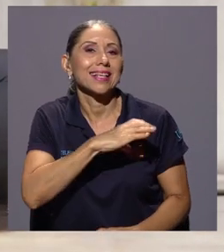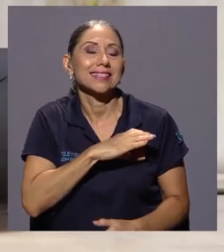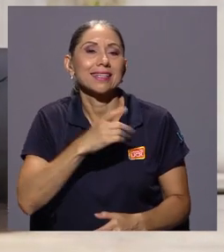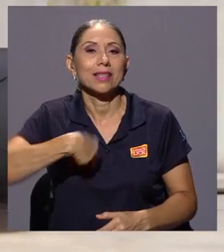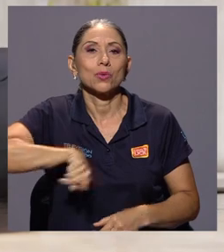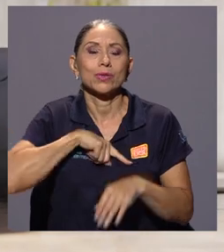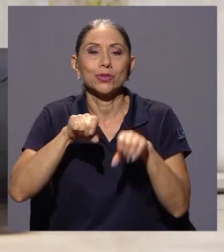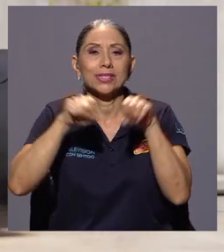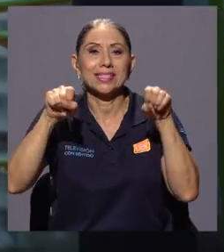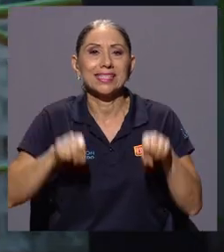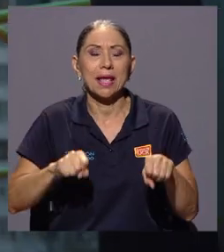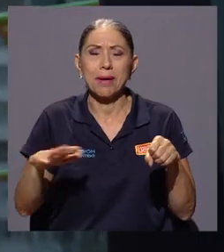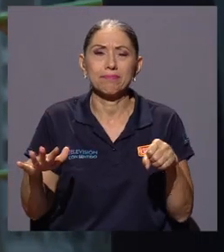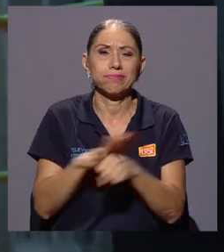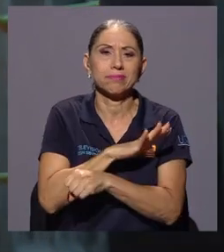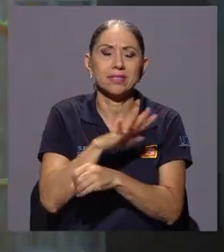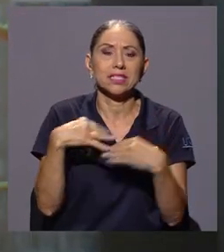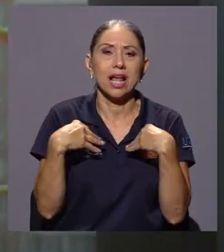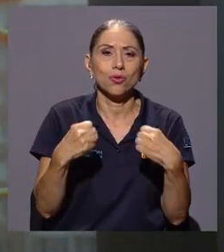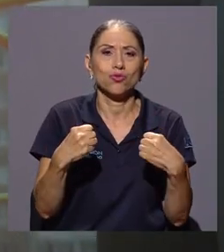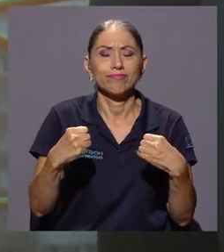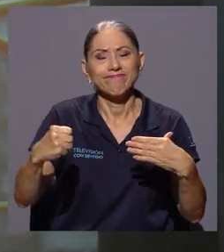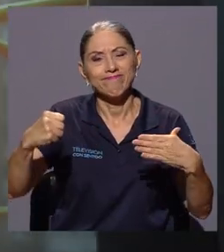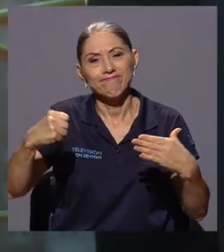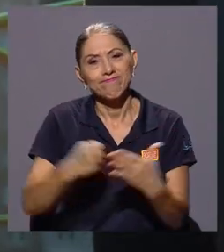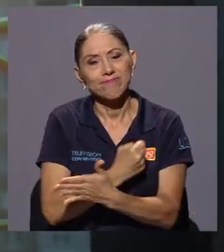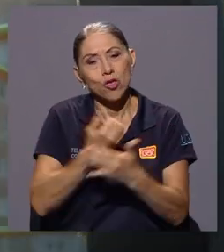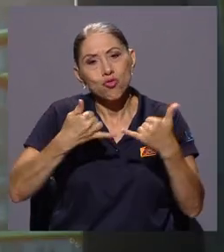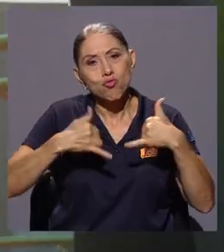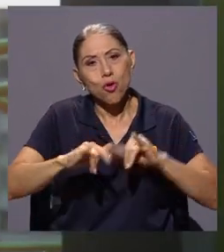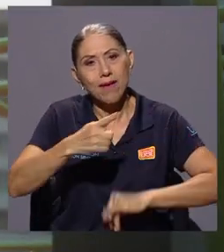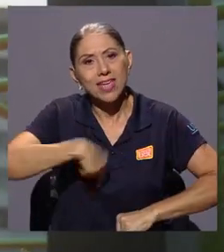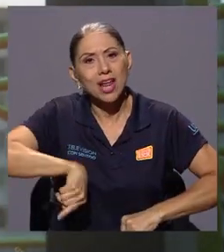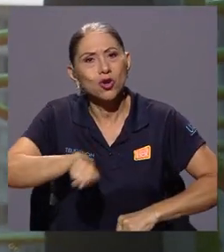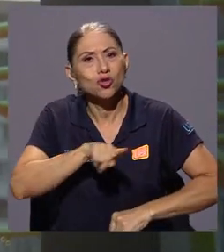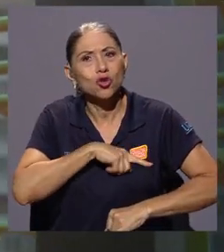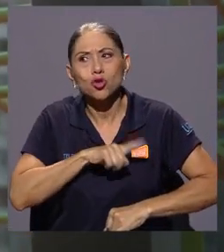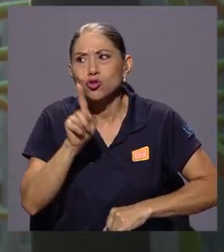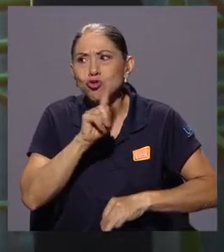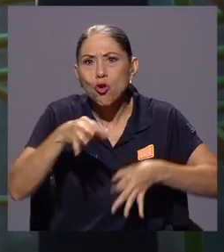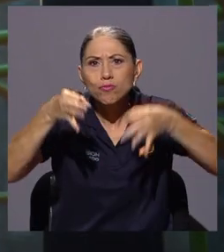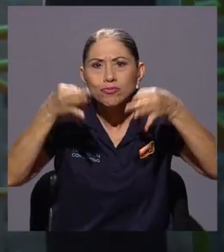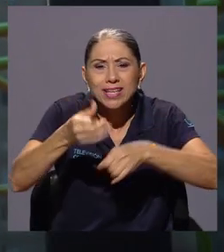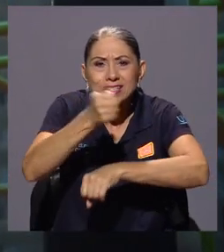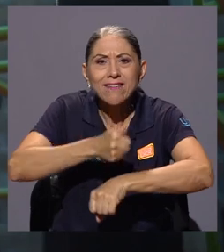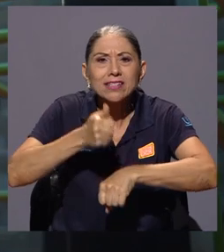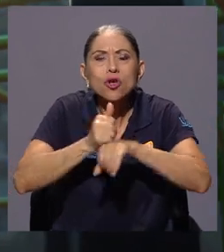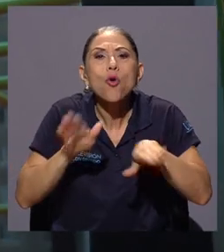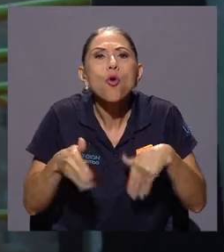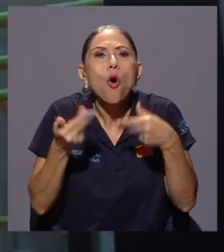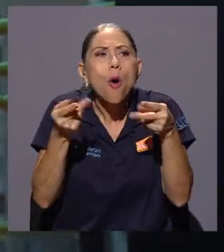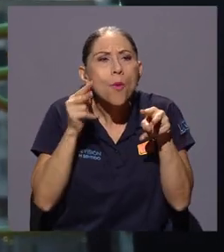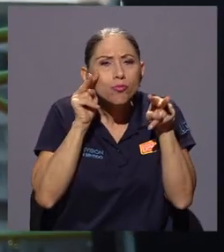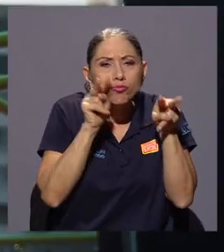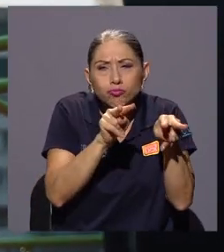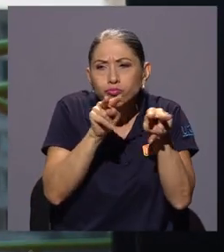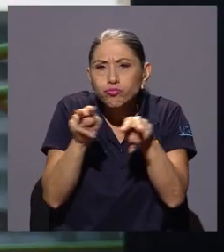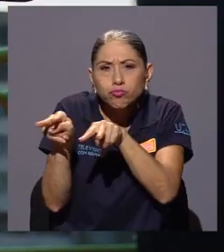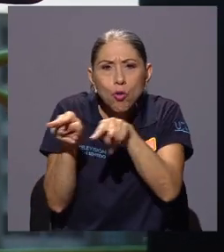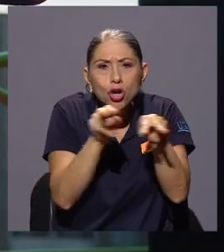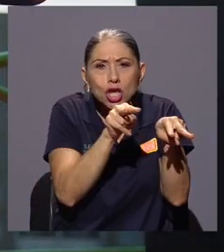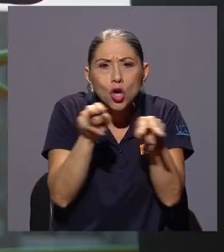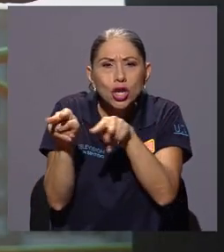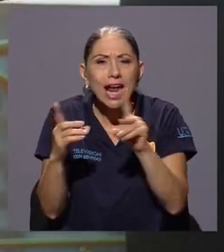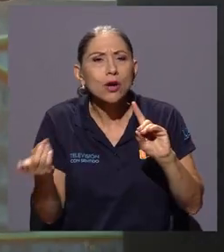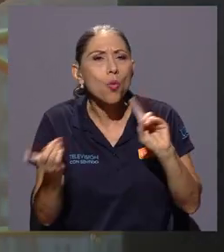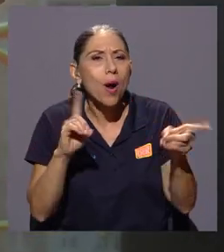integrado de salud, pero lamentablemente todavía no tenemos bien definido el monitoreo de la actividad